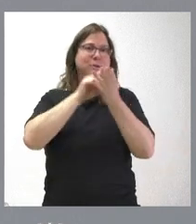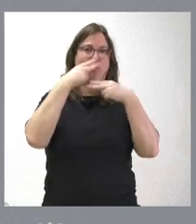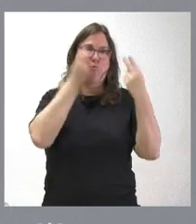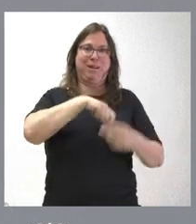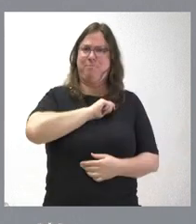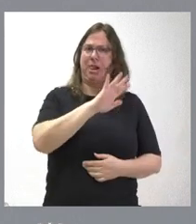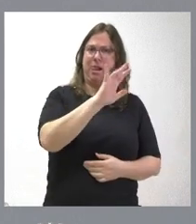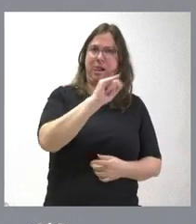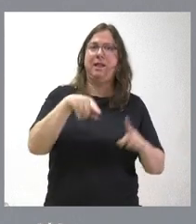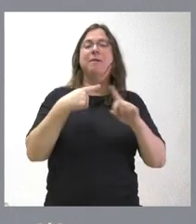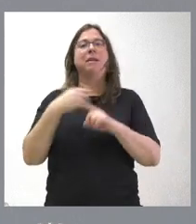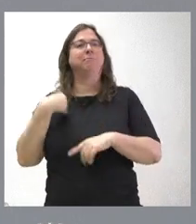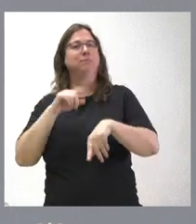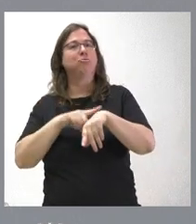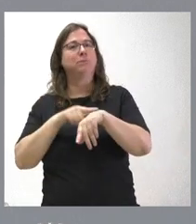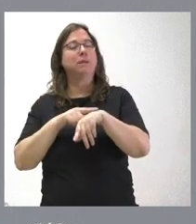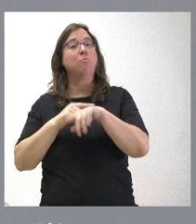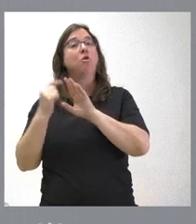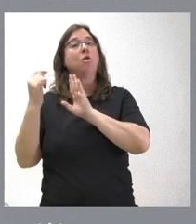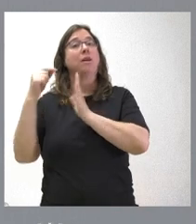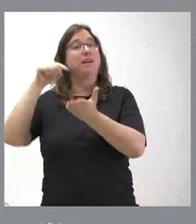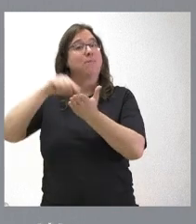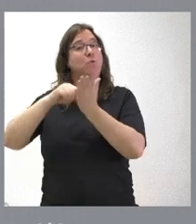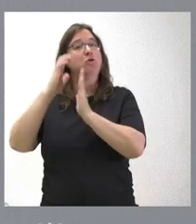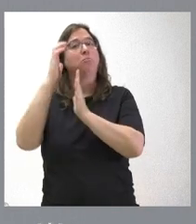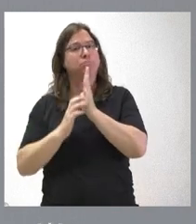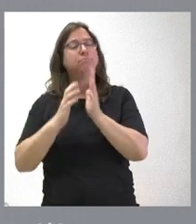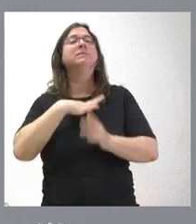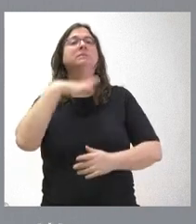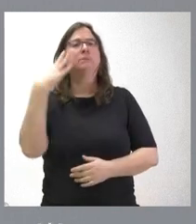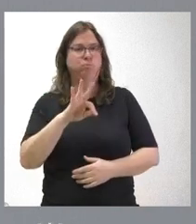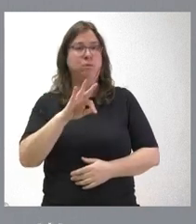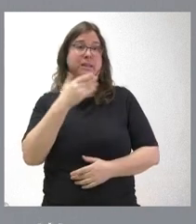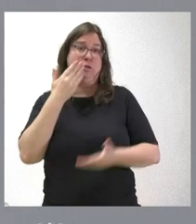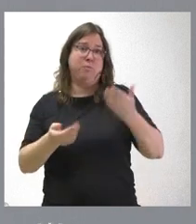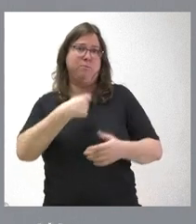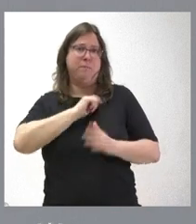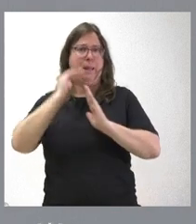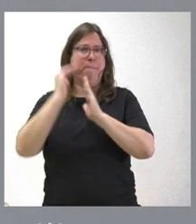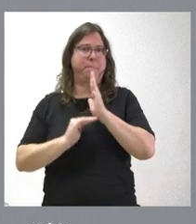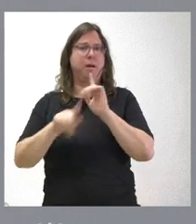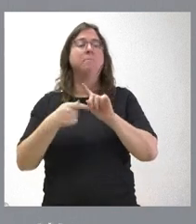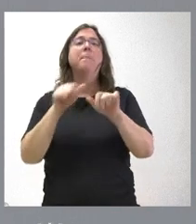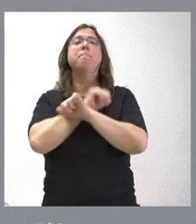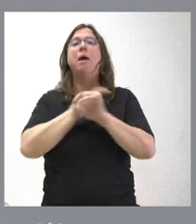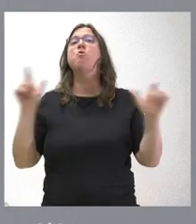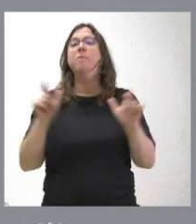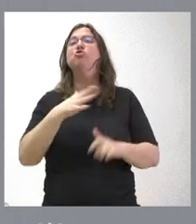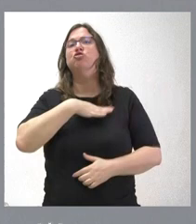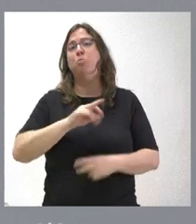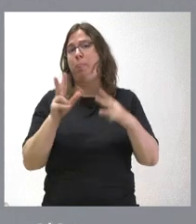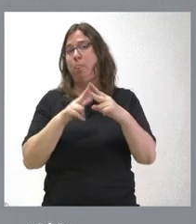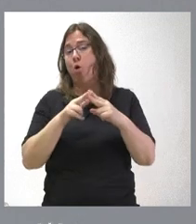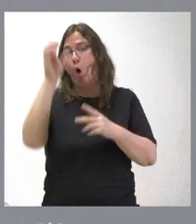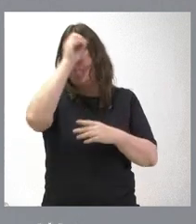y tener, a su vez, algunos de los impuestos más bajos dentro del contexto nacional y, además, tener menos tasa de paro. Pero esta es una